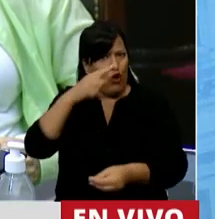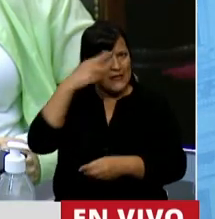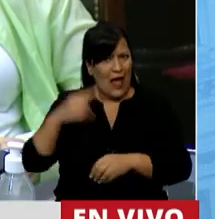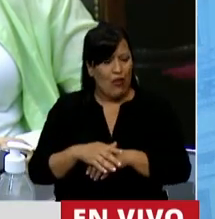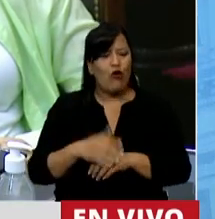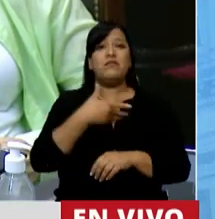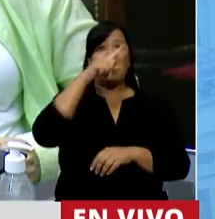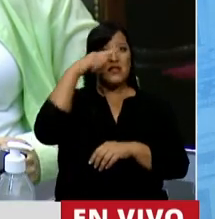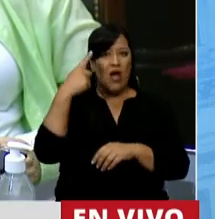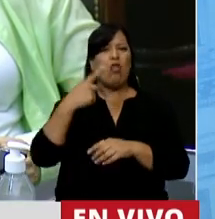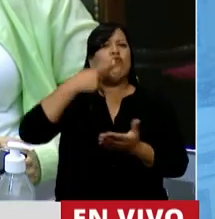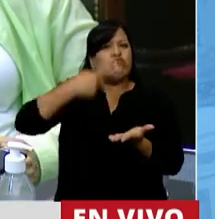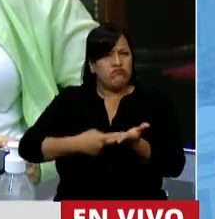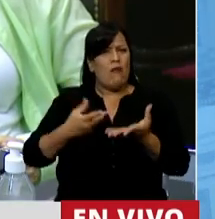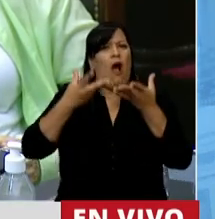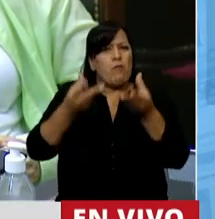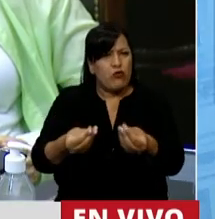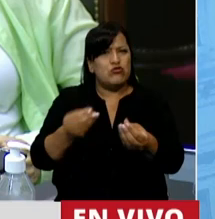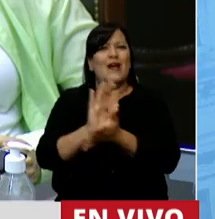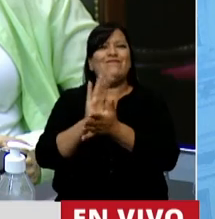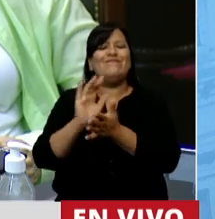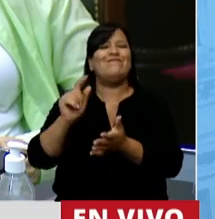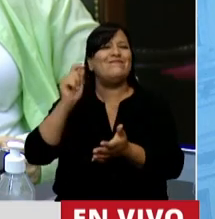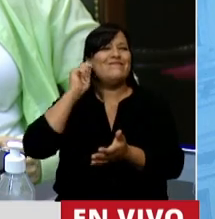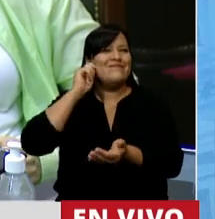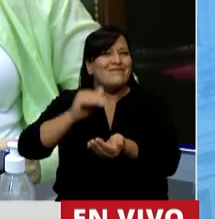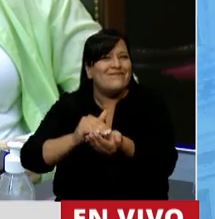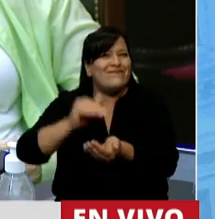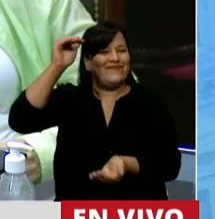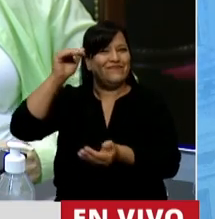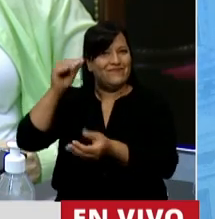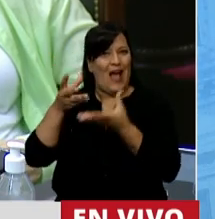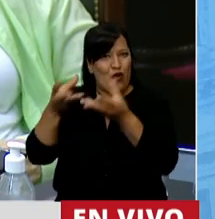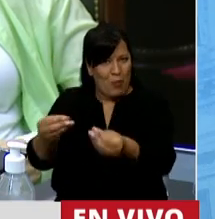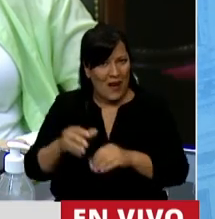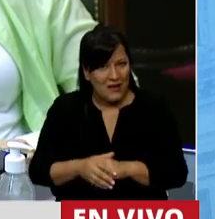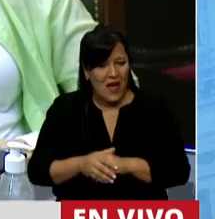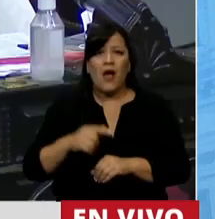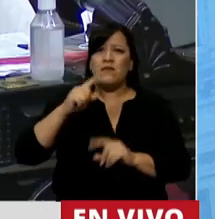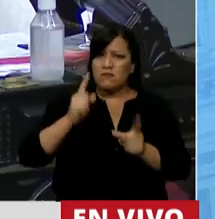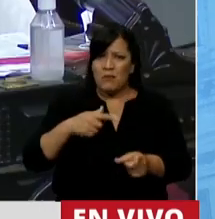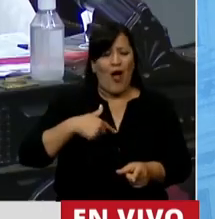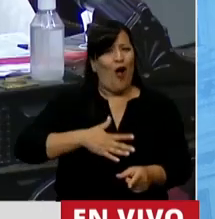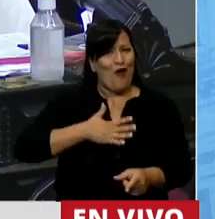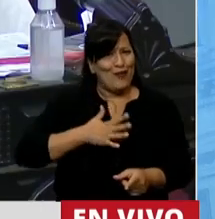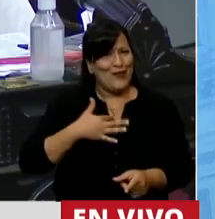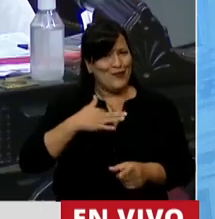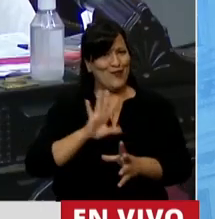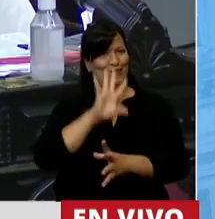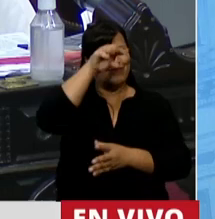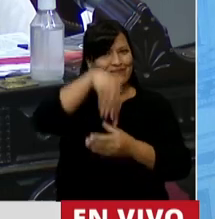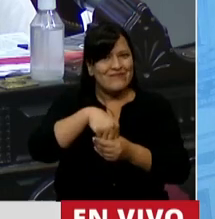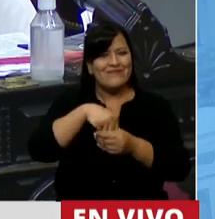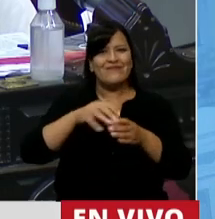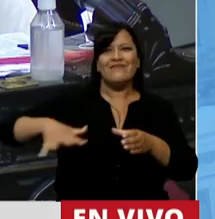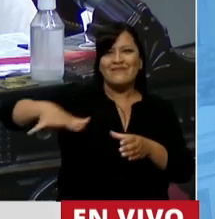acompañar a todas las primeras infancias argentinas. Celebro también ser parte de